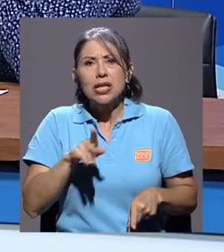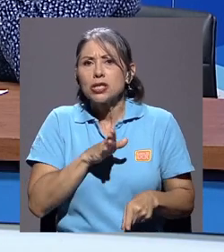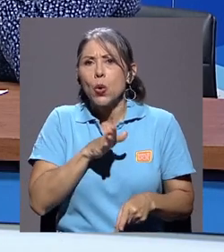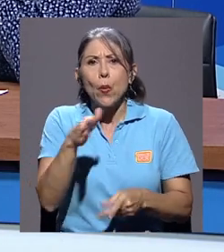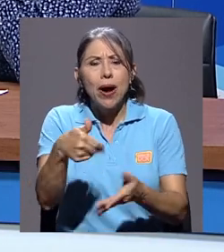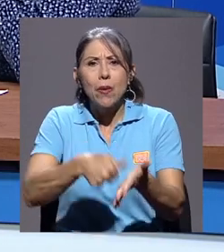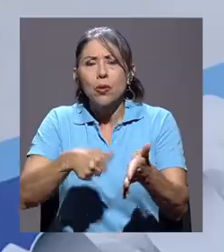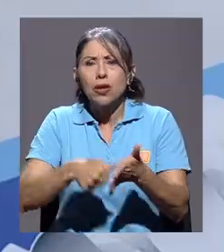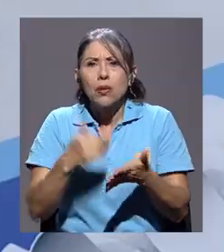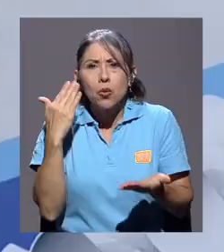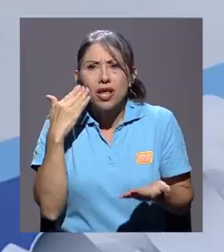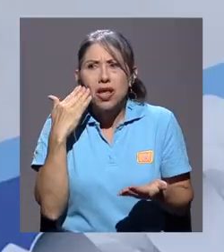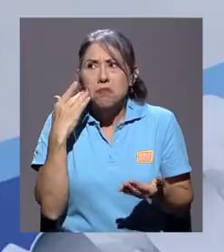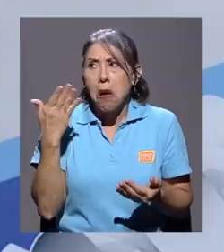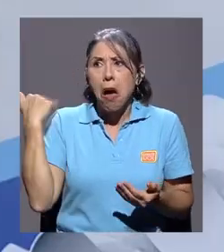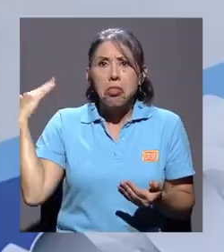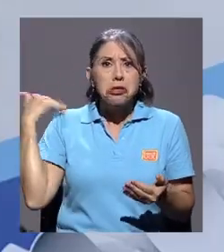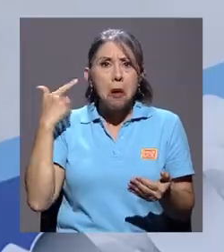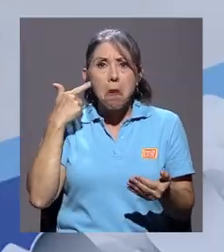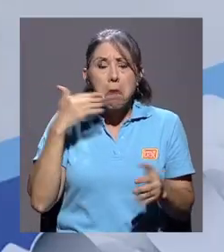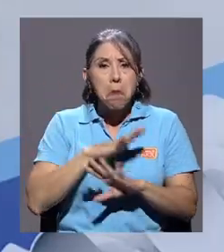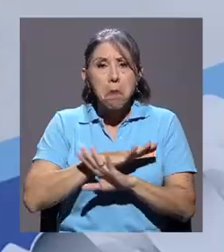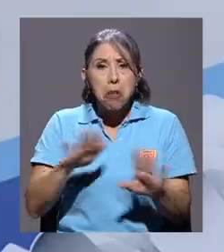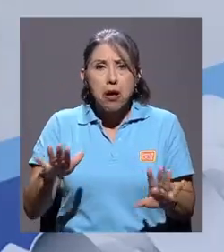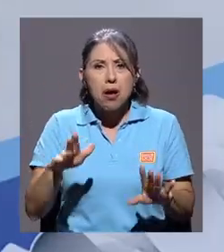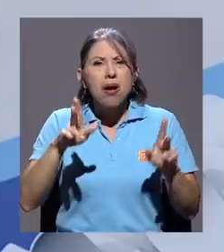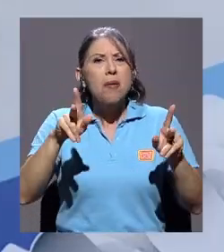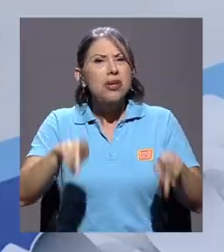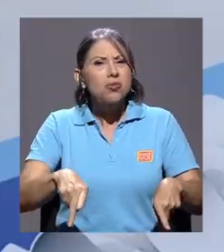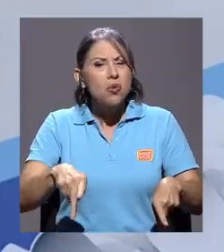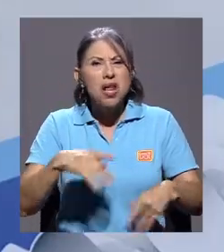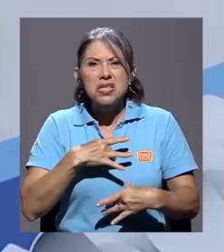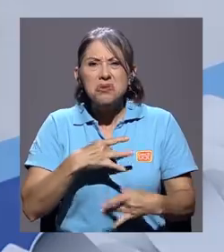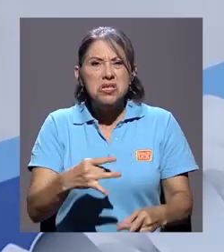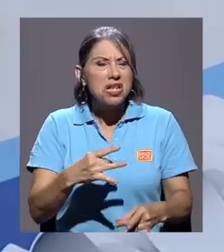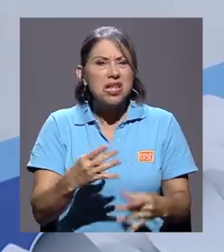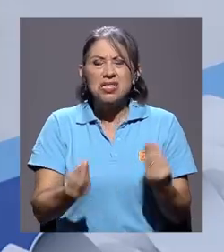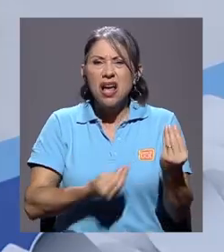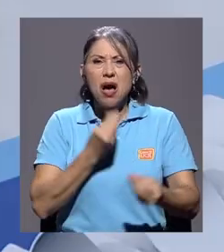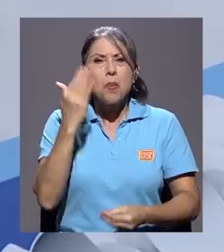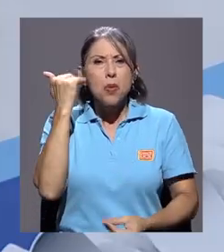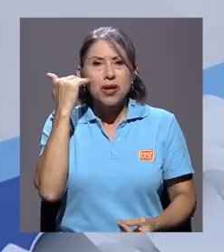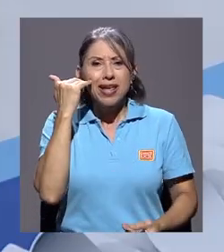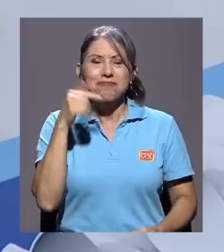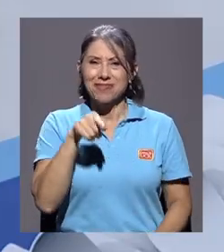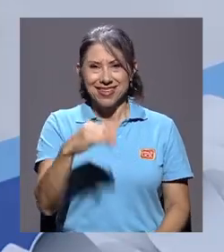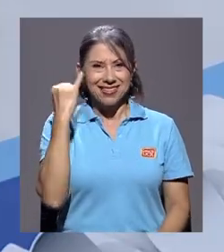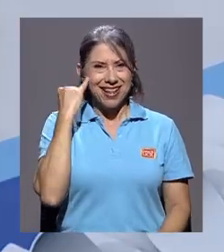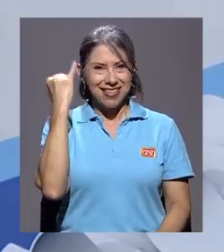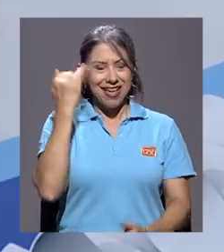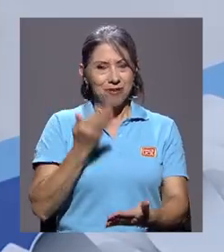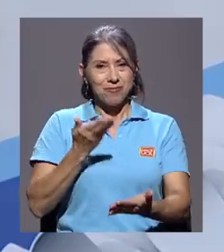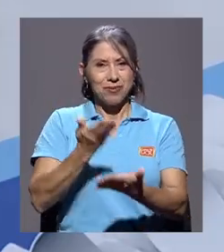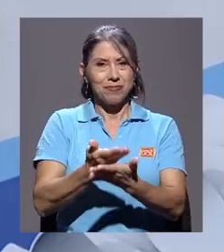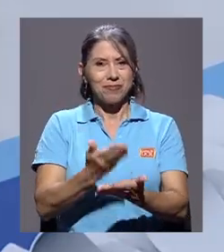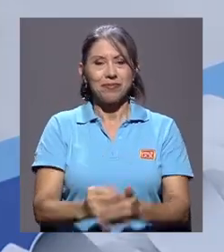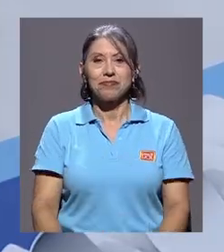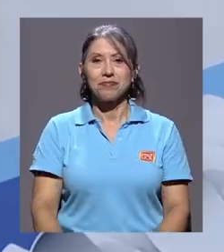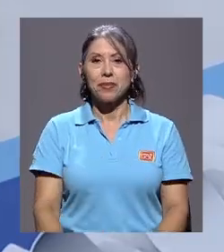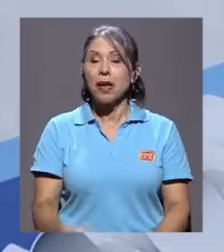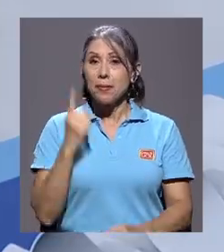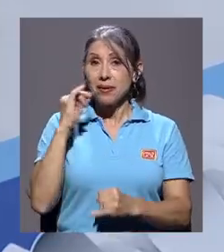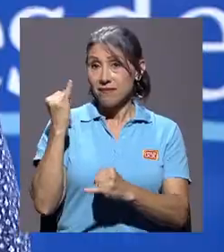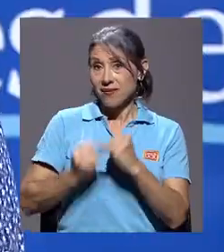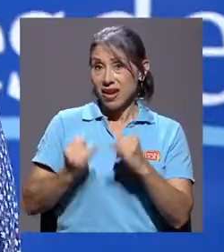ver por qué es que no el estudiantado nos interesa. Entonces, esa es como más o menos la iniciativa que nosotros tenemos. Para